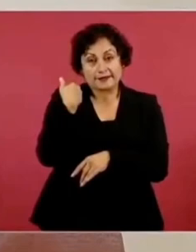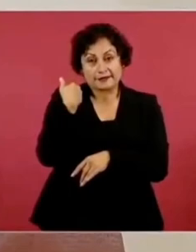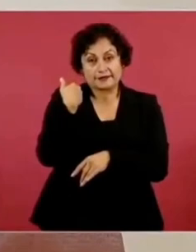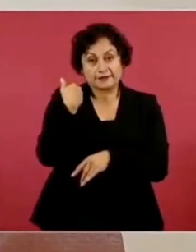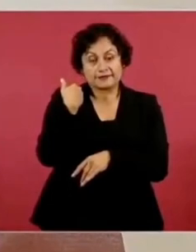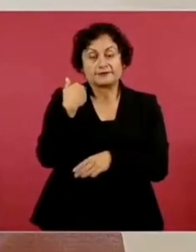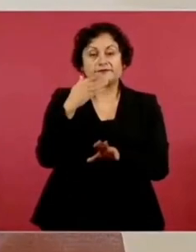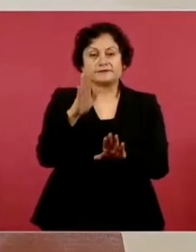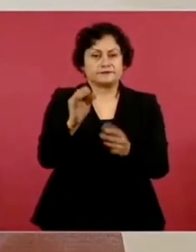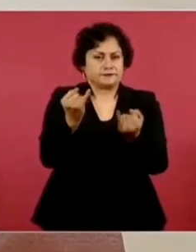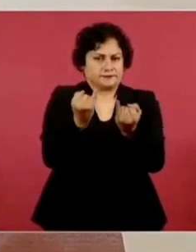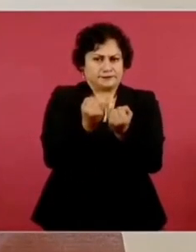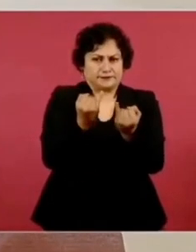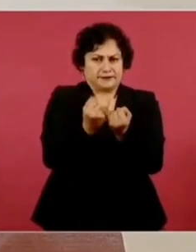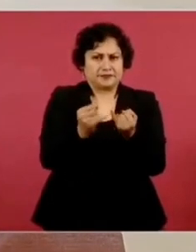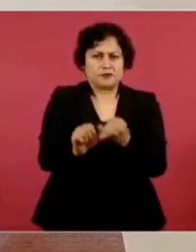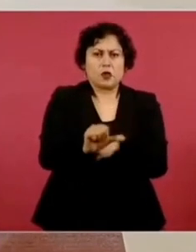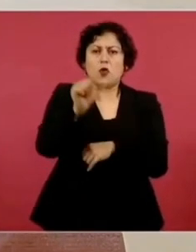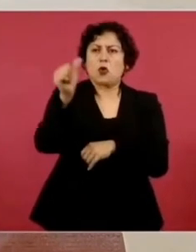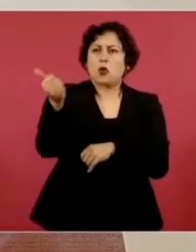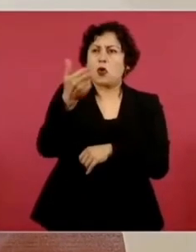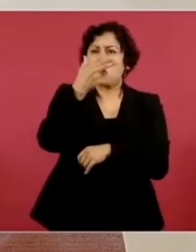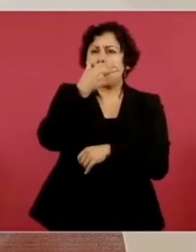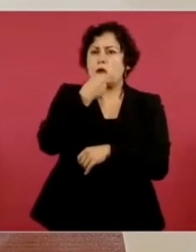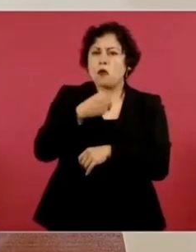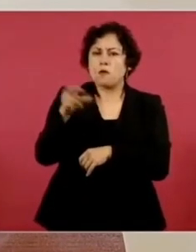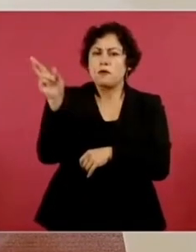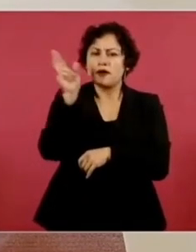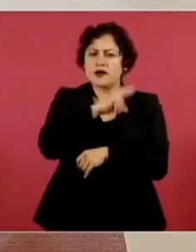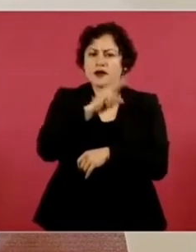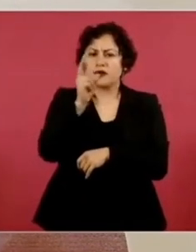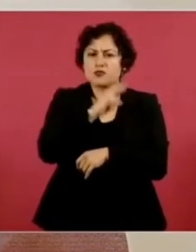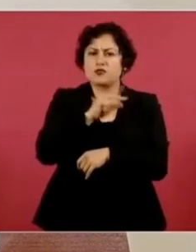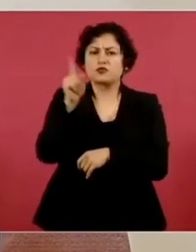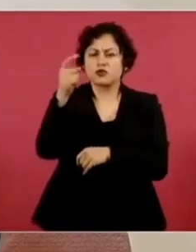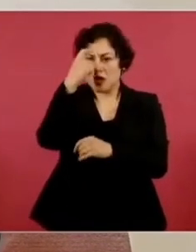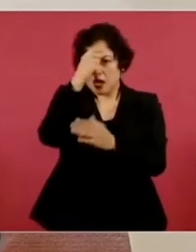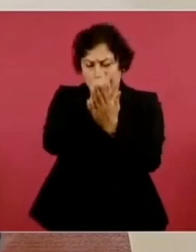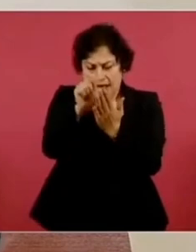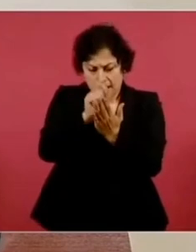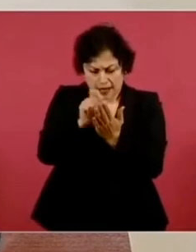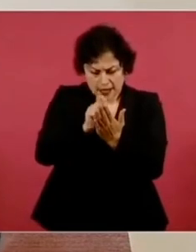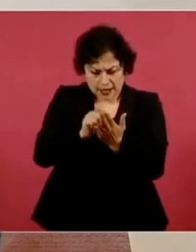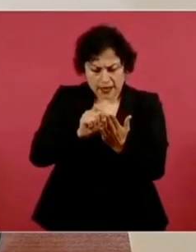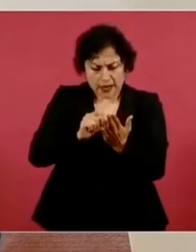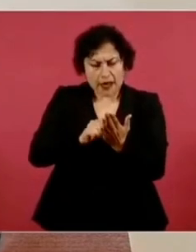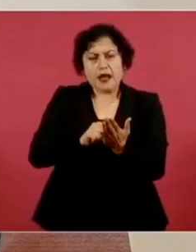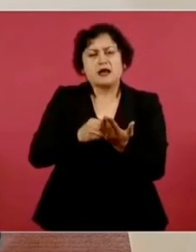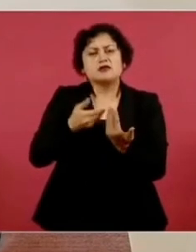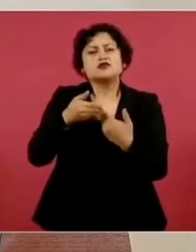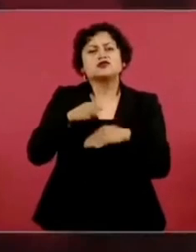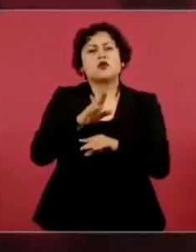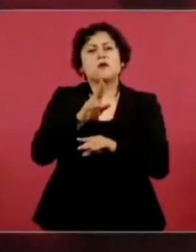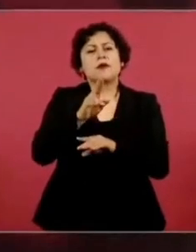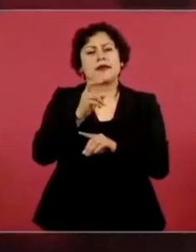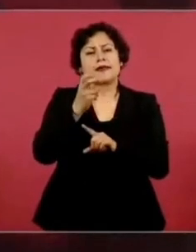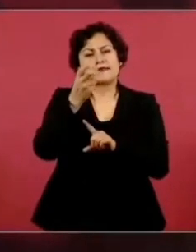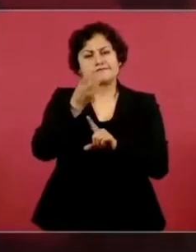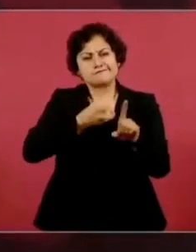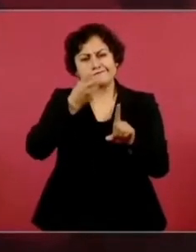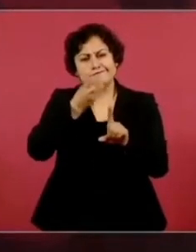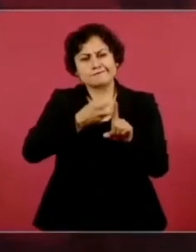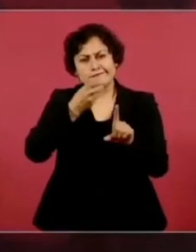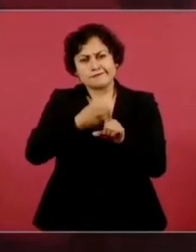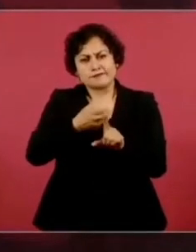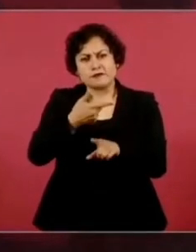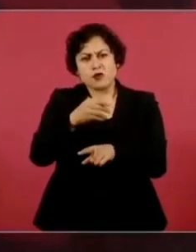de la literatura rusa, criticando a Gogol, decía, ya usted no es